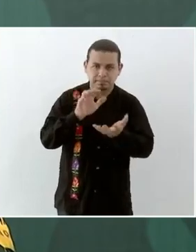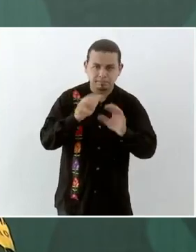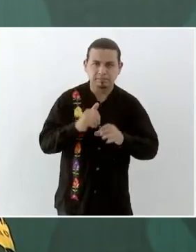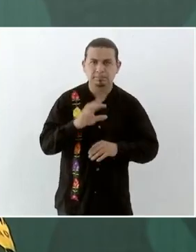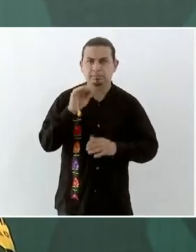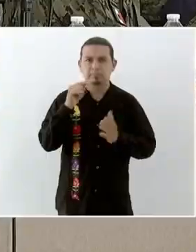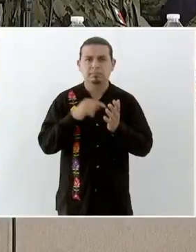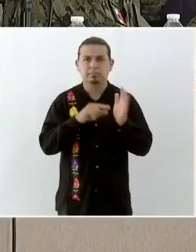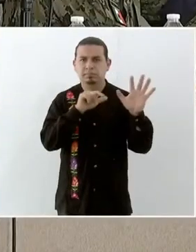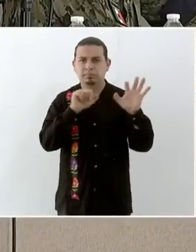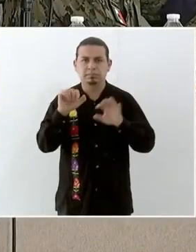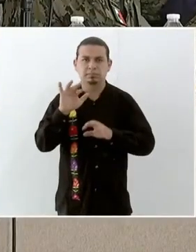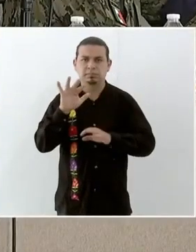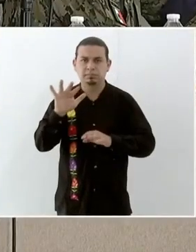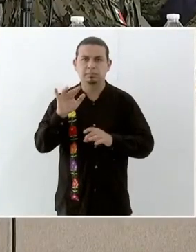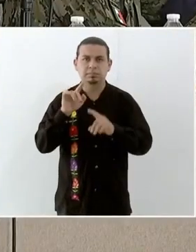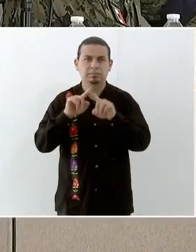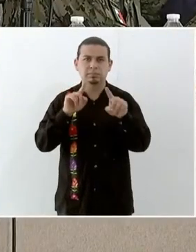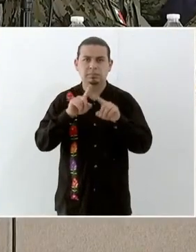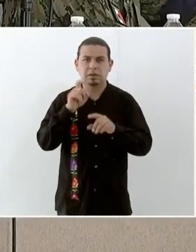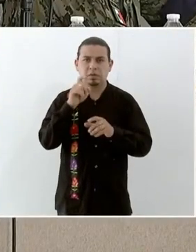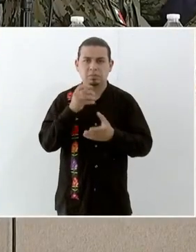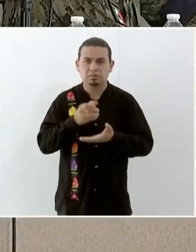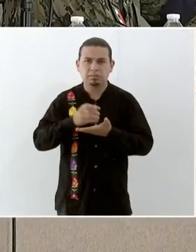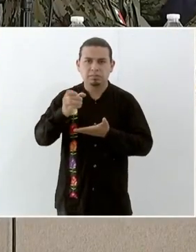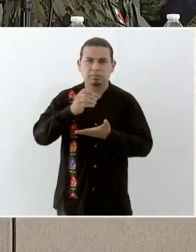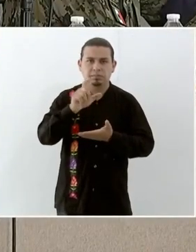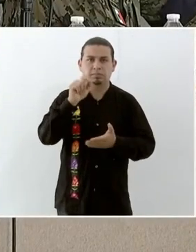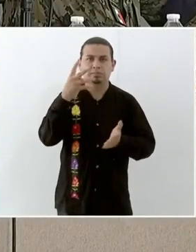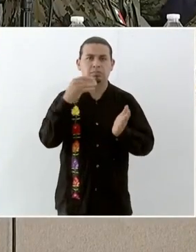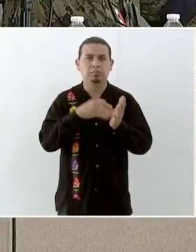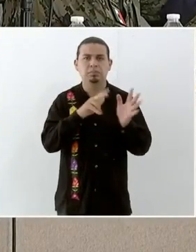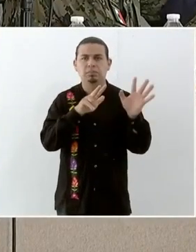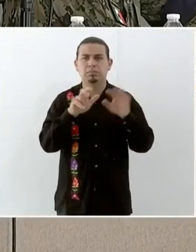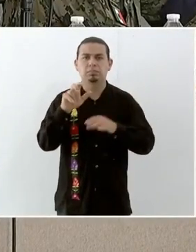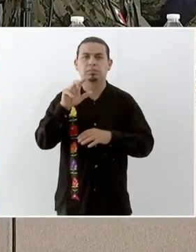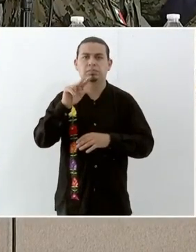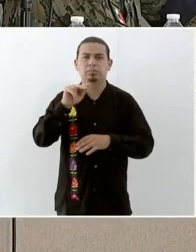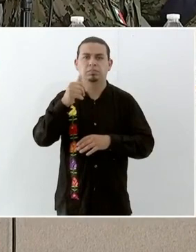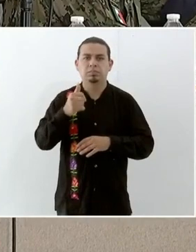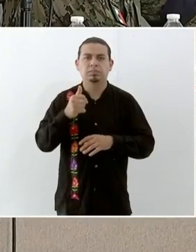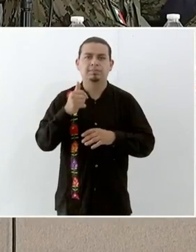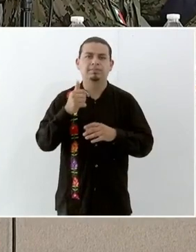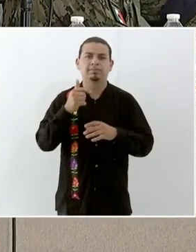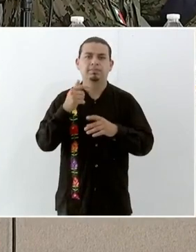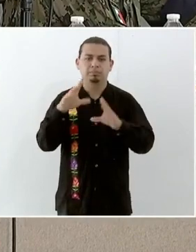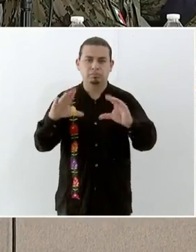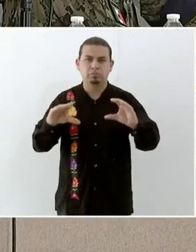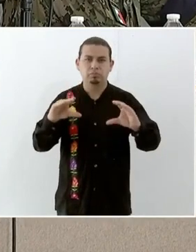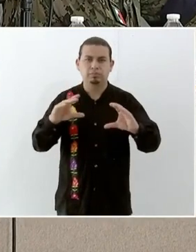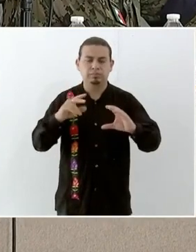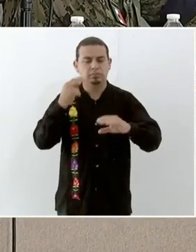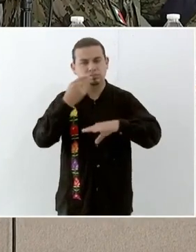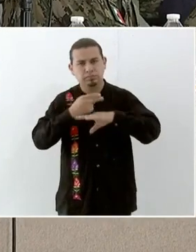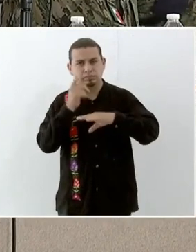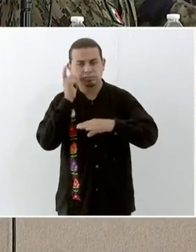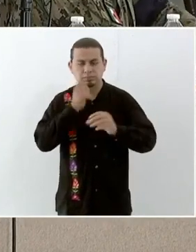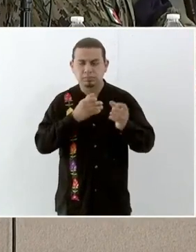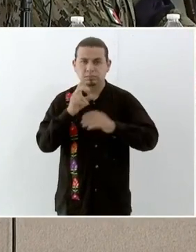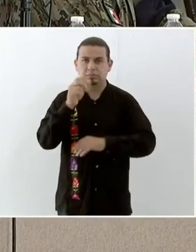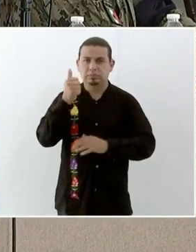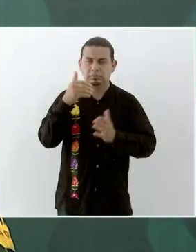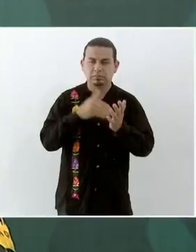655 botellas de agua, 24 mil 886 colchonetas, 36 mil